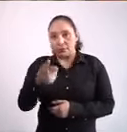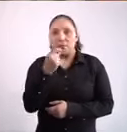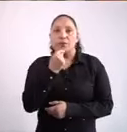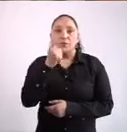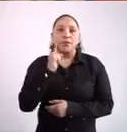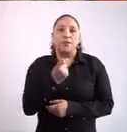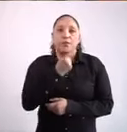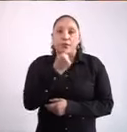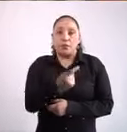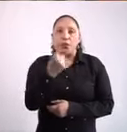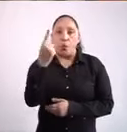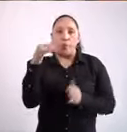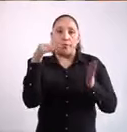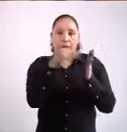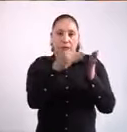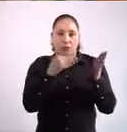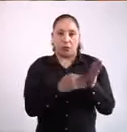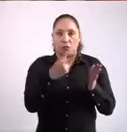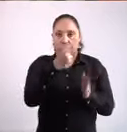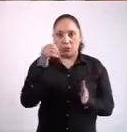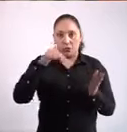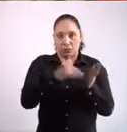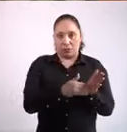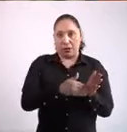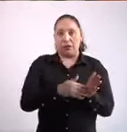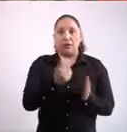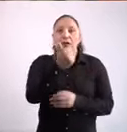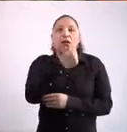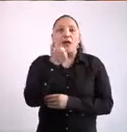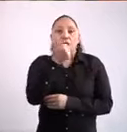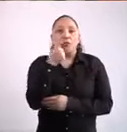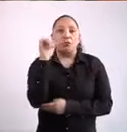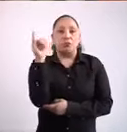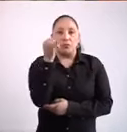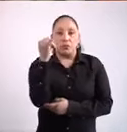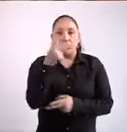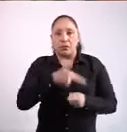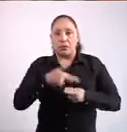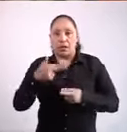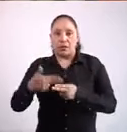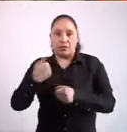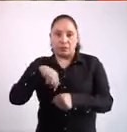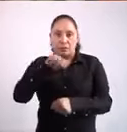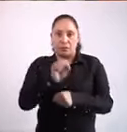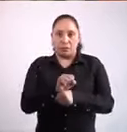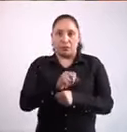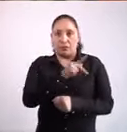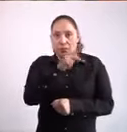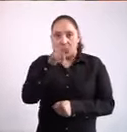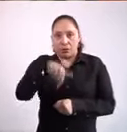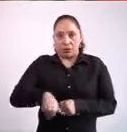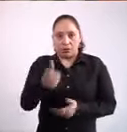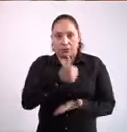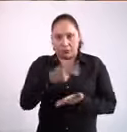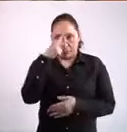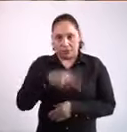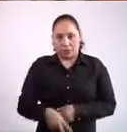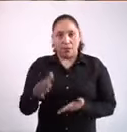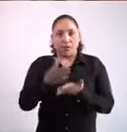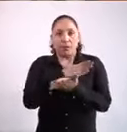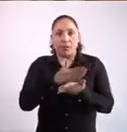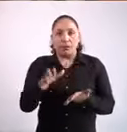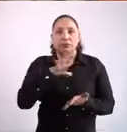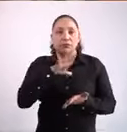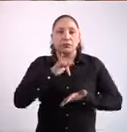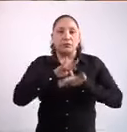a los 1.200.000 niños, alumnos de preescolar a secundaria pública de la Ciudad de México. Además,